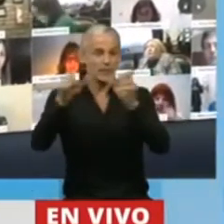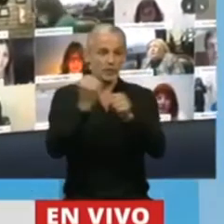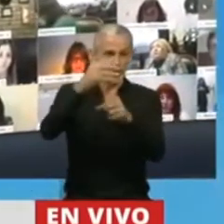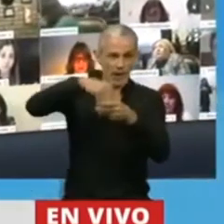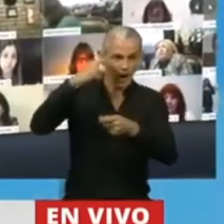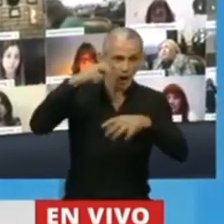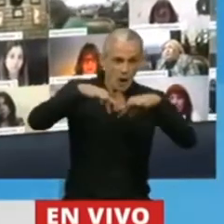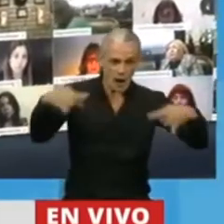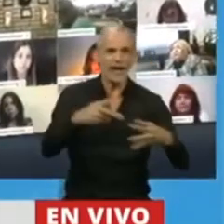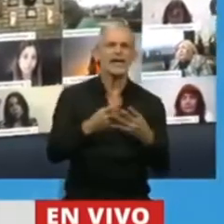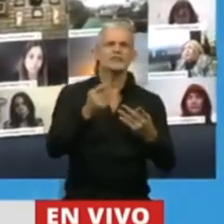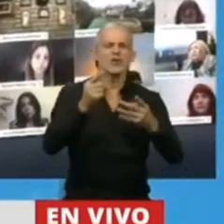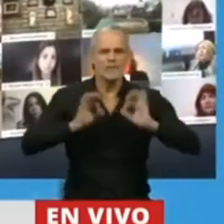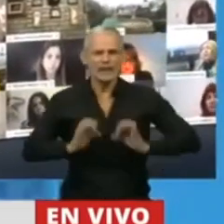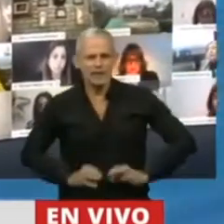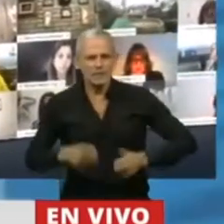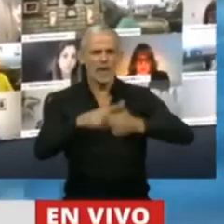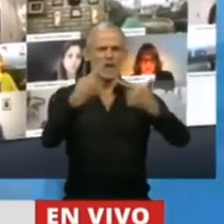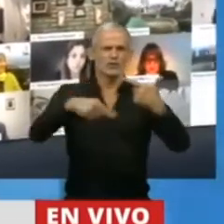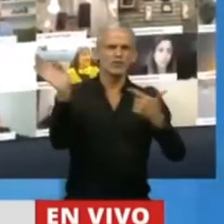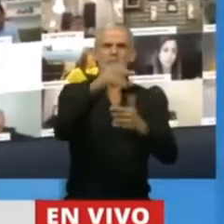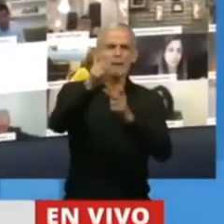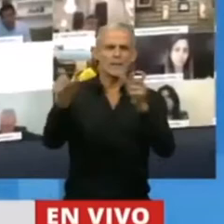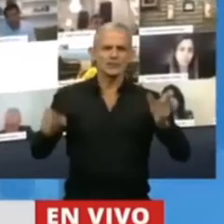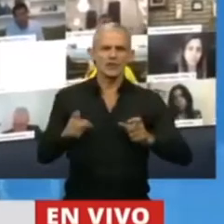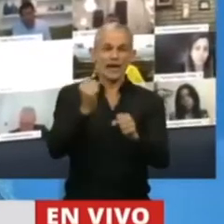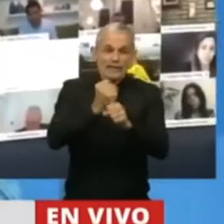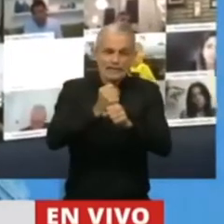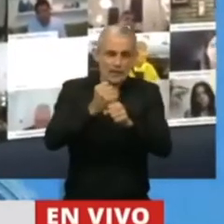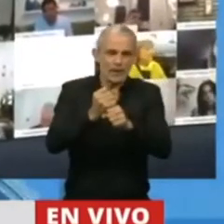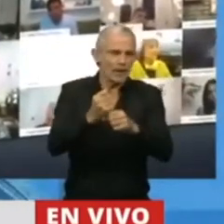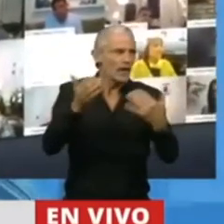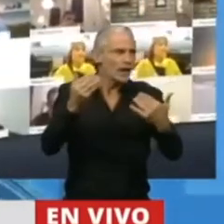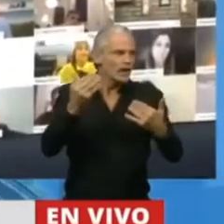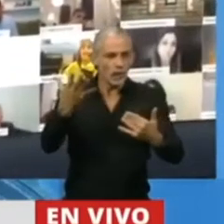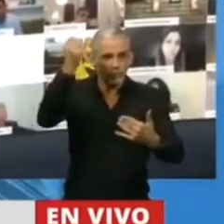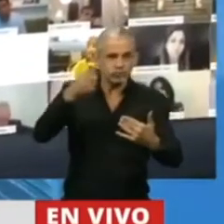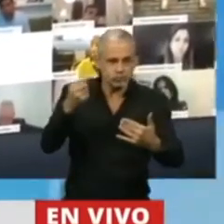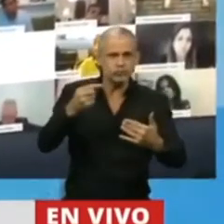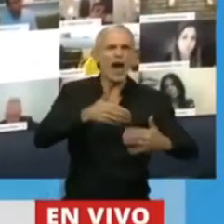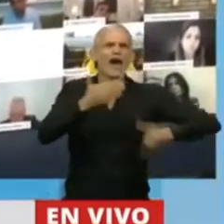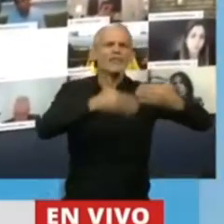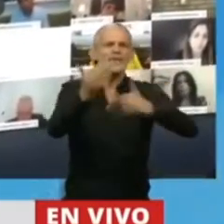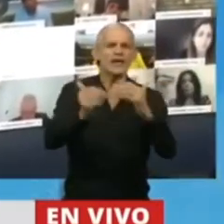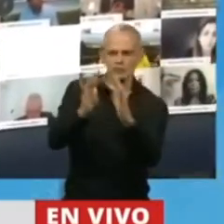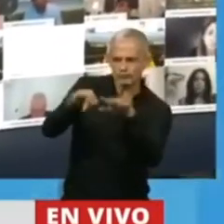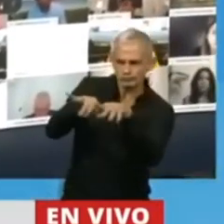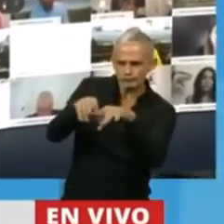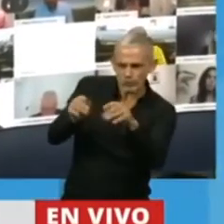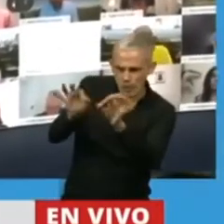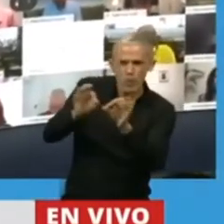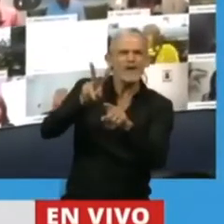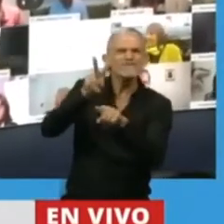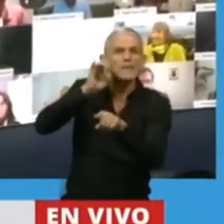Cámara, del mantenimiento, de todo el personal que hizo posible el desarrollo informático de la conectividad, del